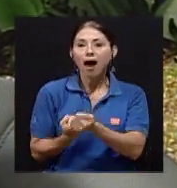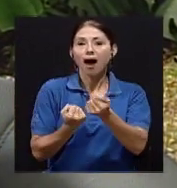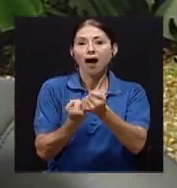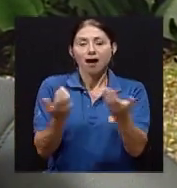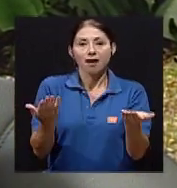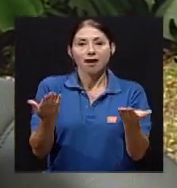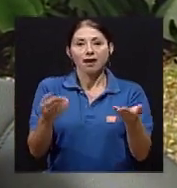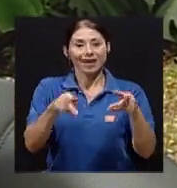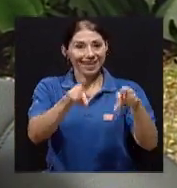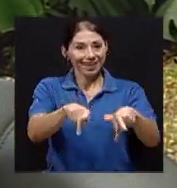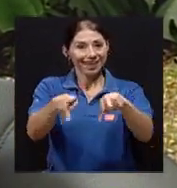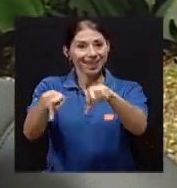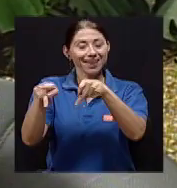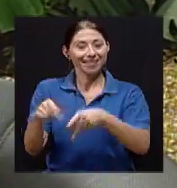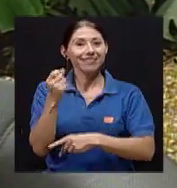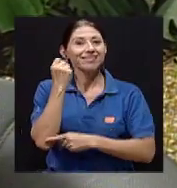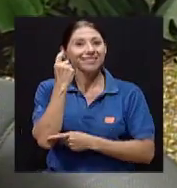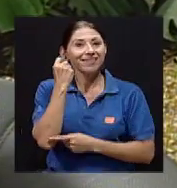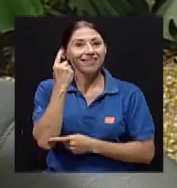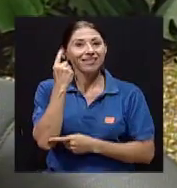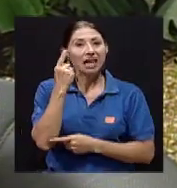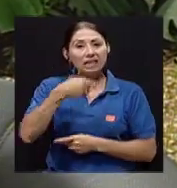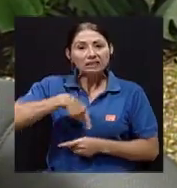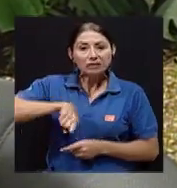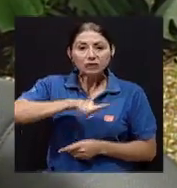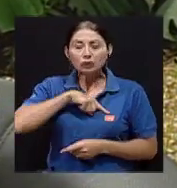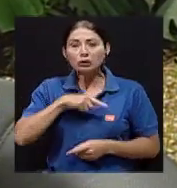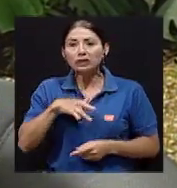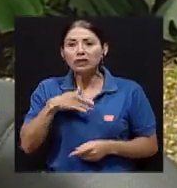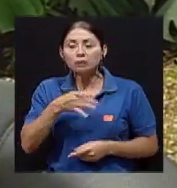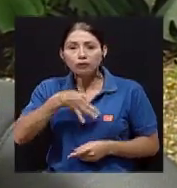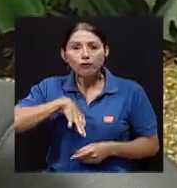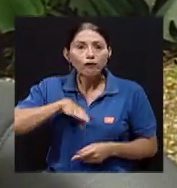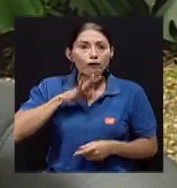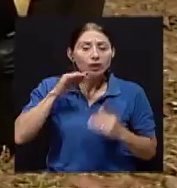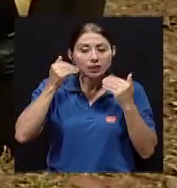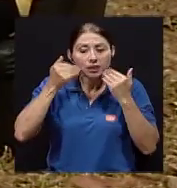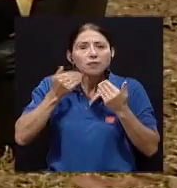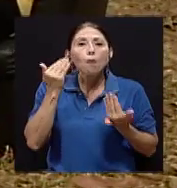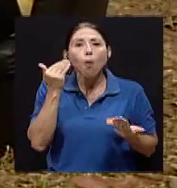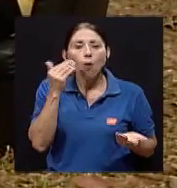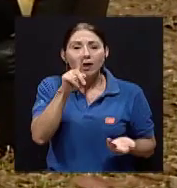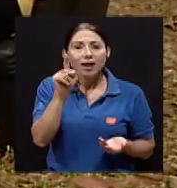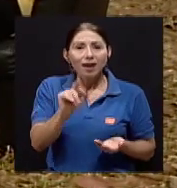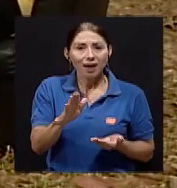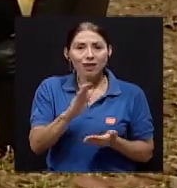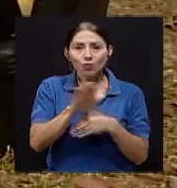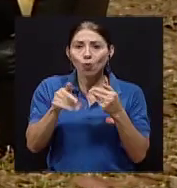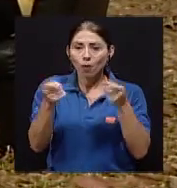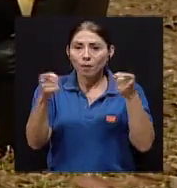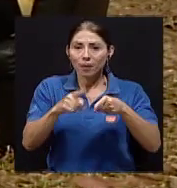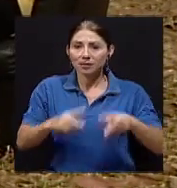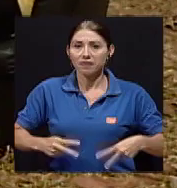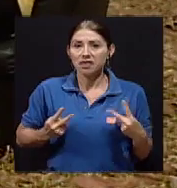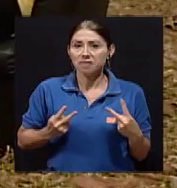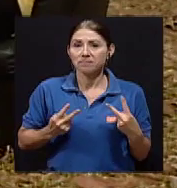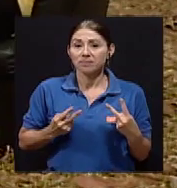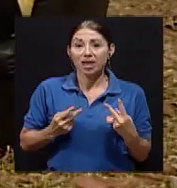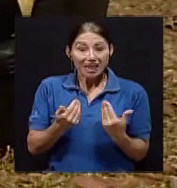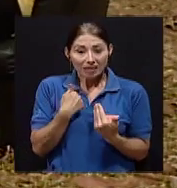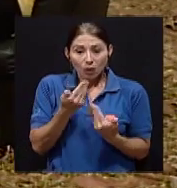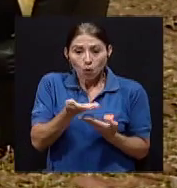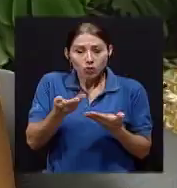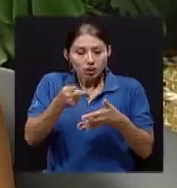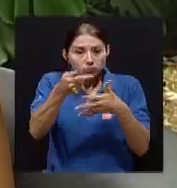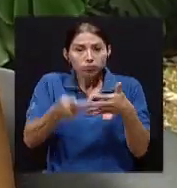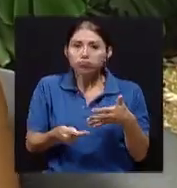el por qué nos sentimos tristes, por qué nos frustran ciertas cosas que nos pasan en la vida. Y tratar de salir adelante con lo que se tiene, ¿verdad?